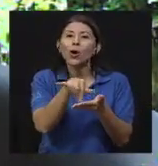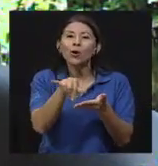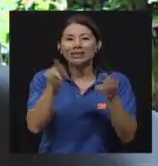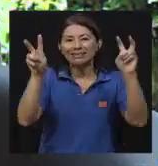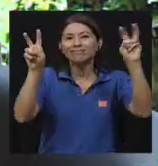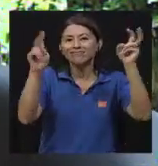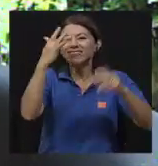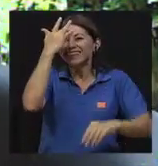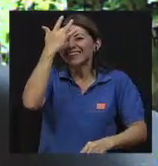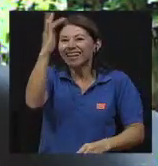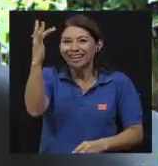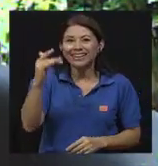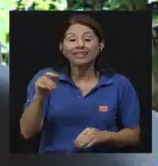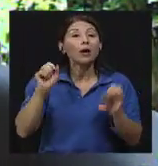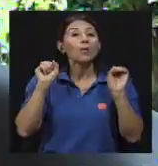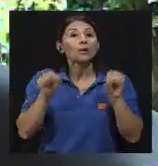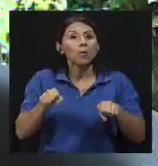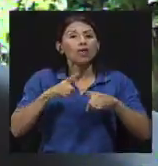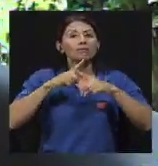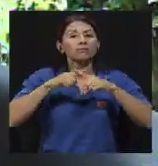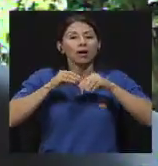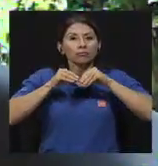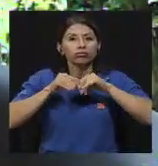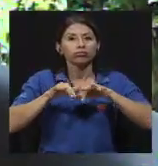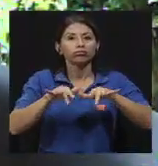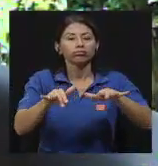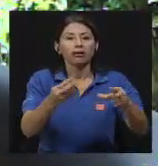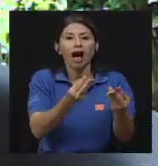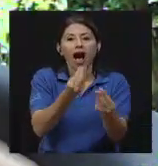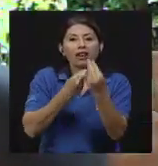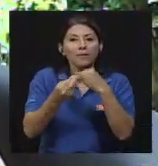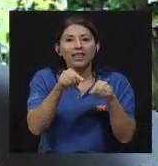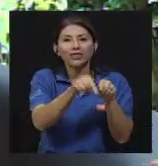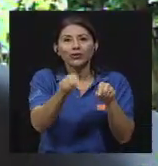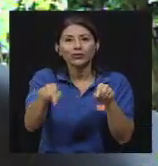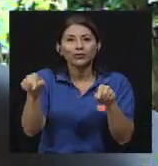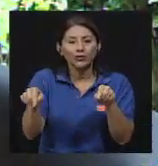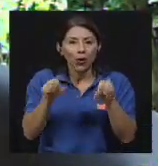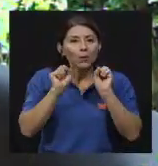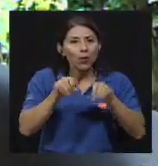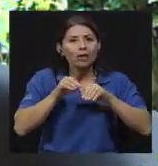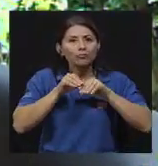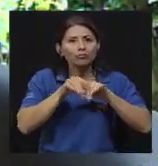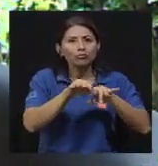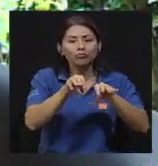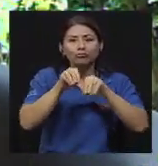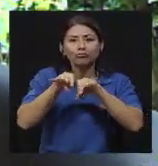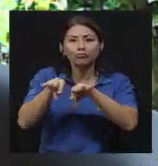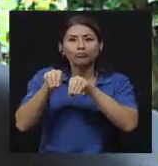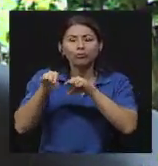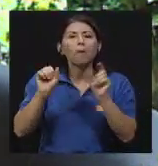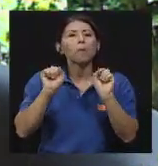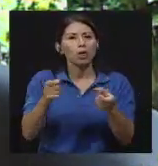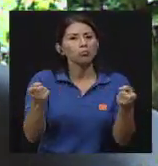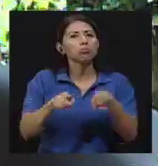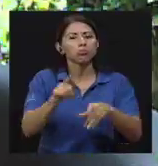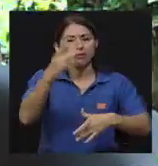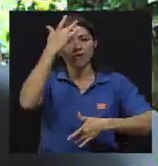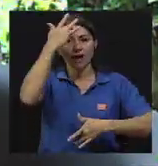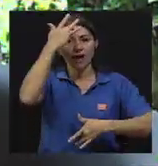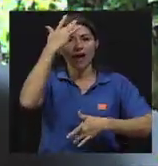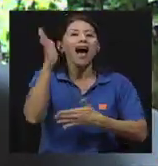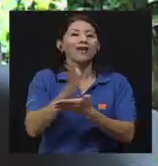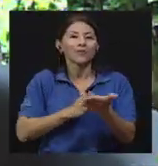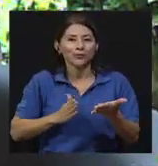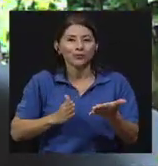inteligentes porque son capaces de reproducirse en alimentos, son capaces de transferirse de uno a otro y algunos son capaces de producir enfermedad.